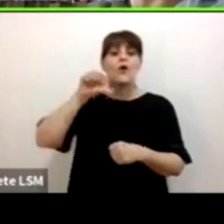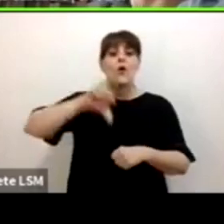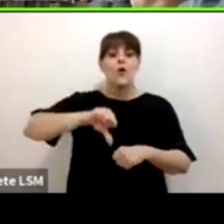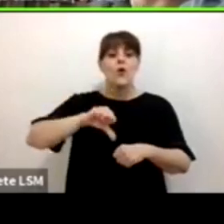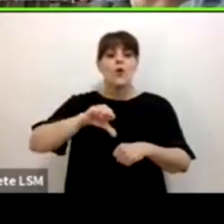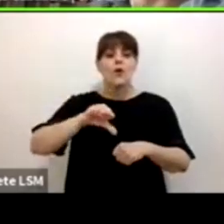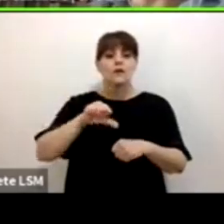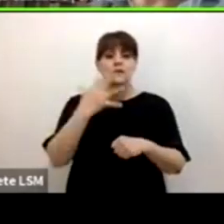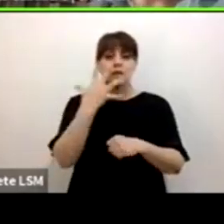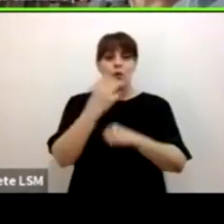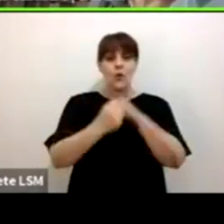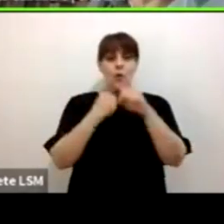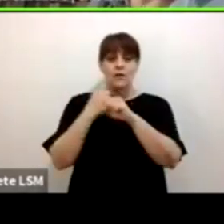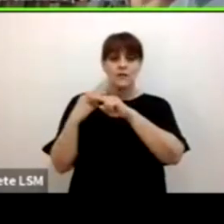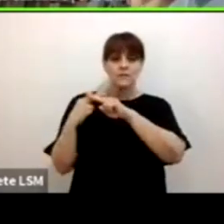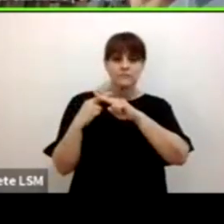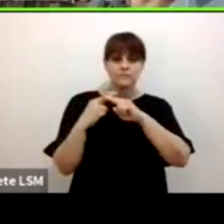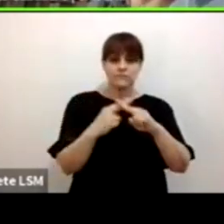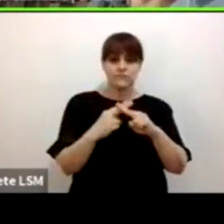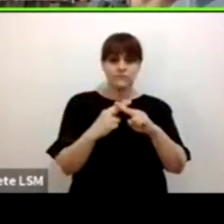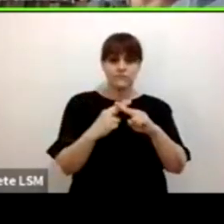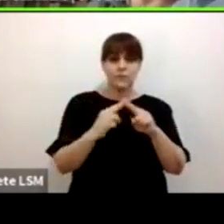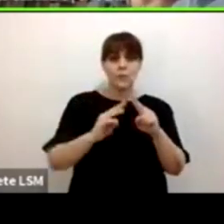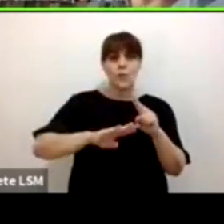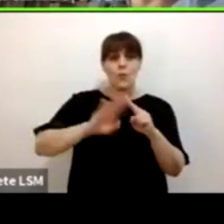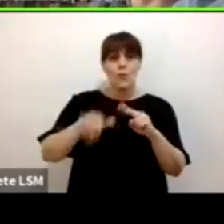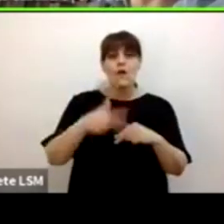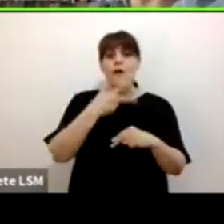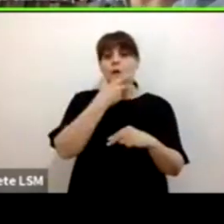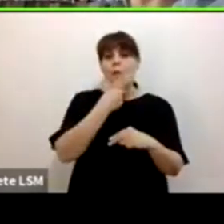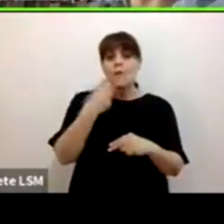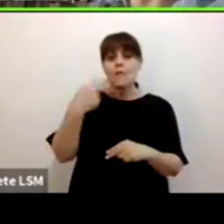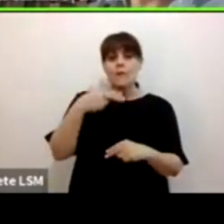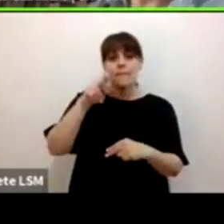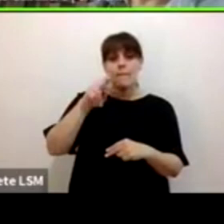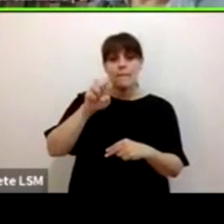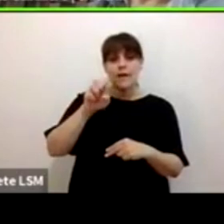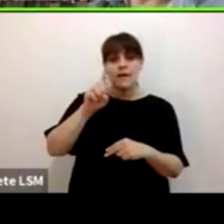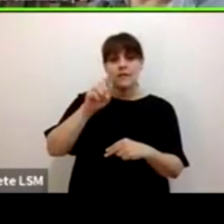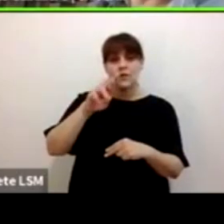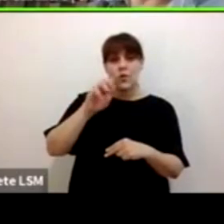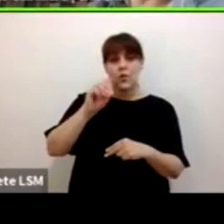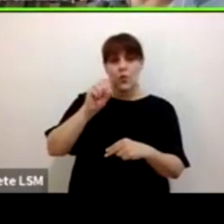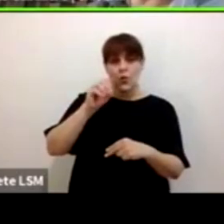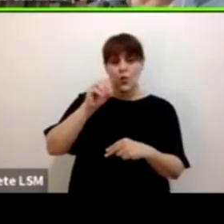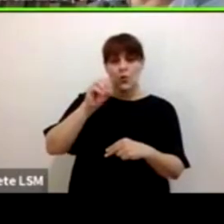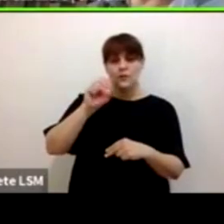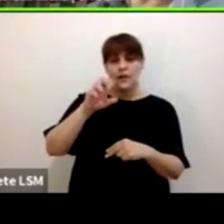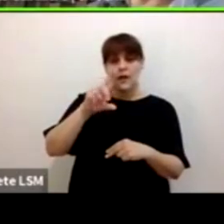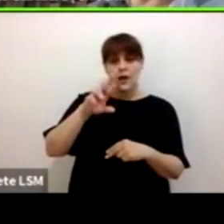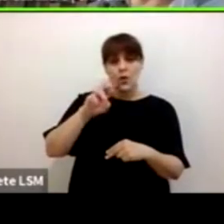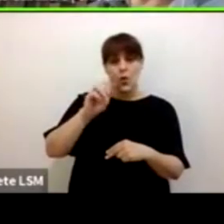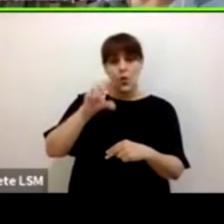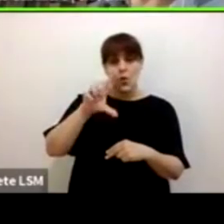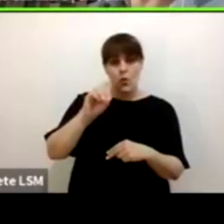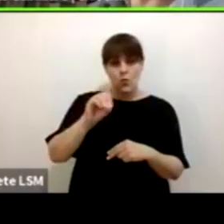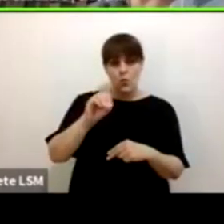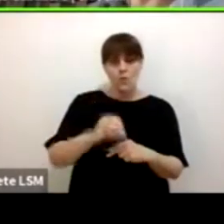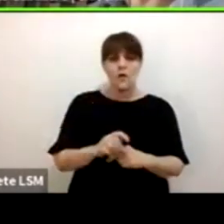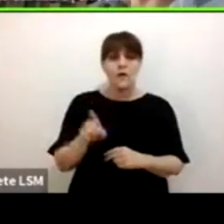conmemoran cinco años de la muerte de Pedro Cerolo. Pedro Cerolo para mí ha sido uno de los grandes